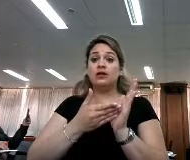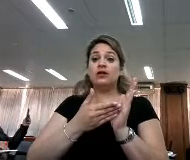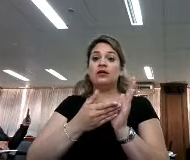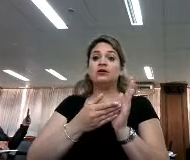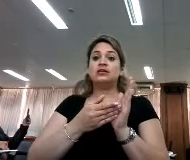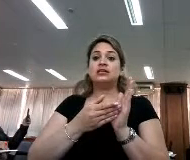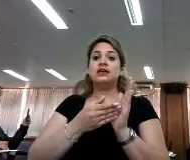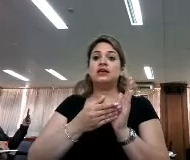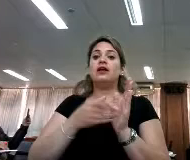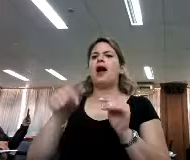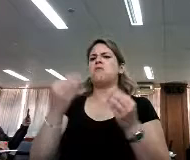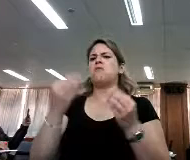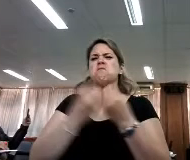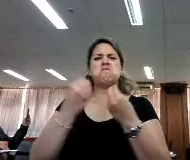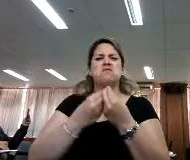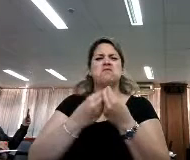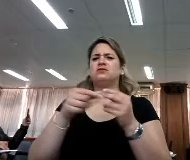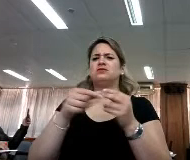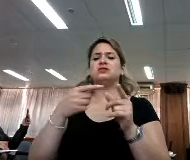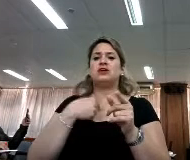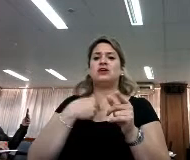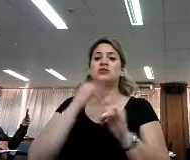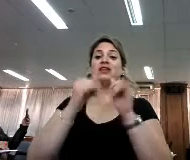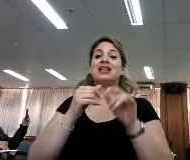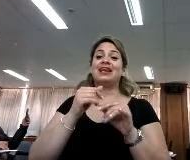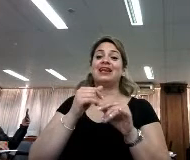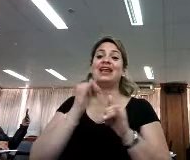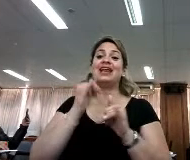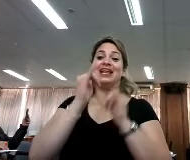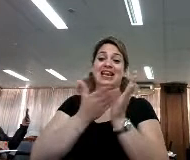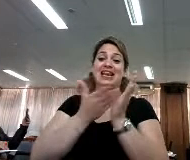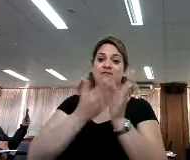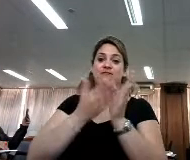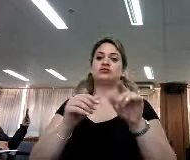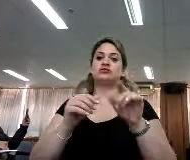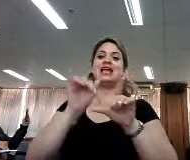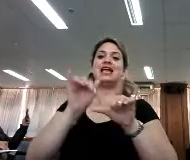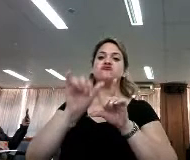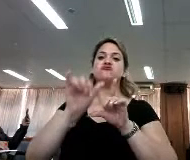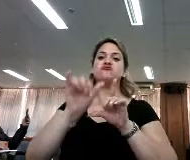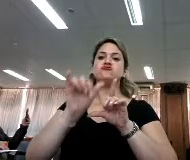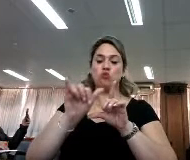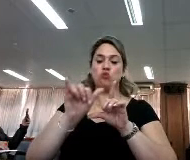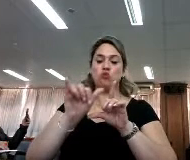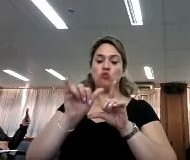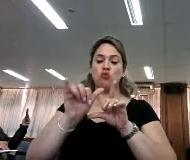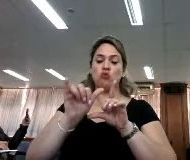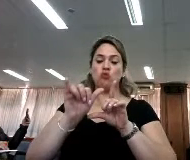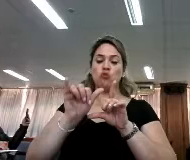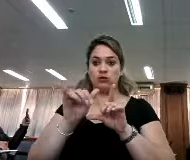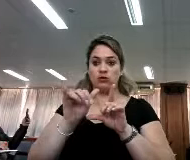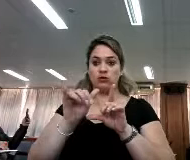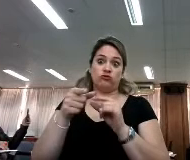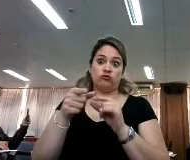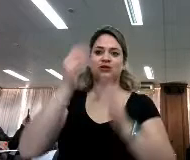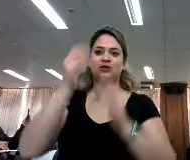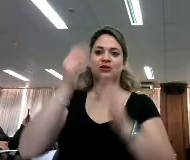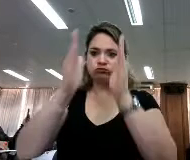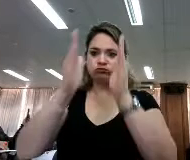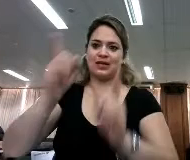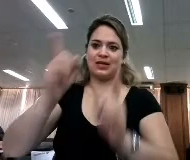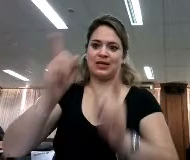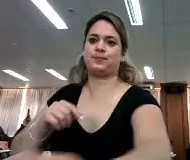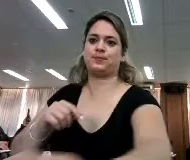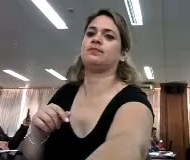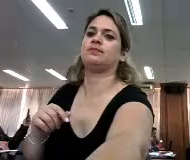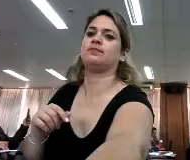están en stories en Instagram, nos hablan de sus libros a través de esto, entonces bueno, eso también, ahí también hay narrativa y ahí también debemos de ponerle atención. Y era